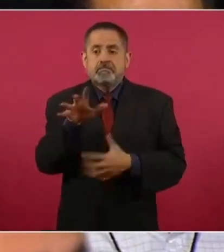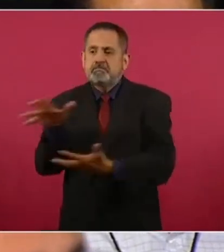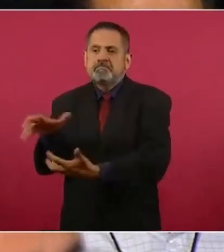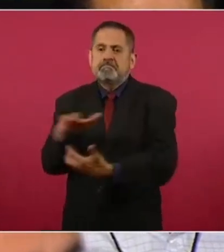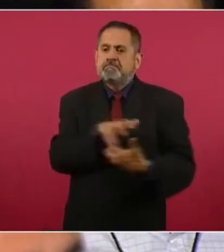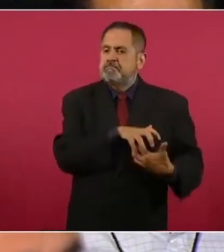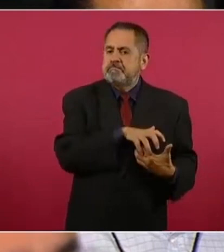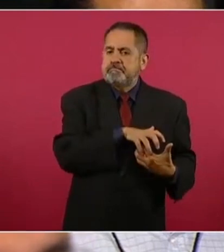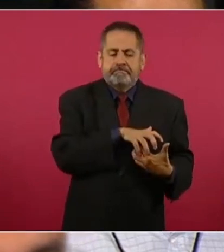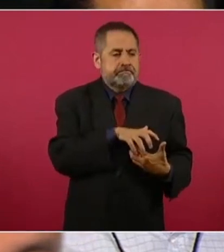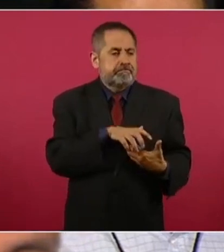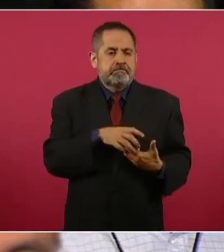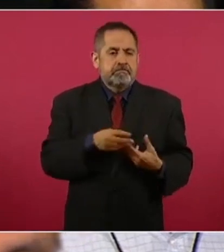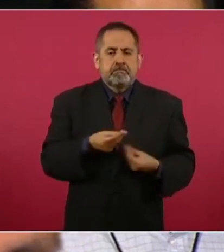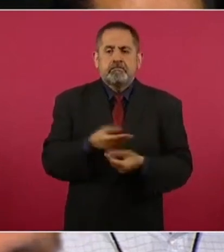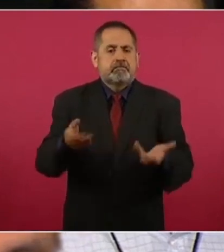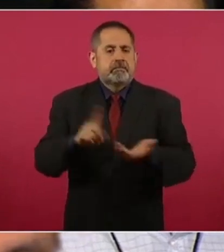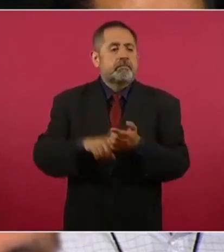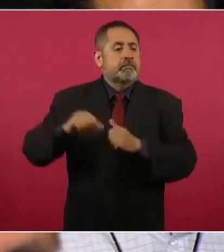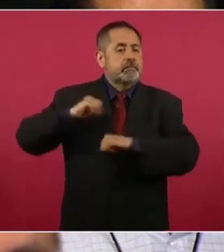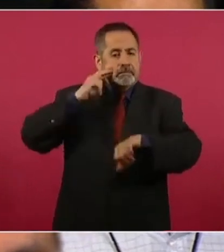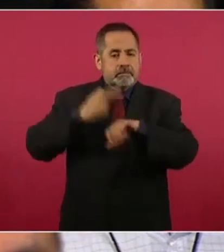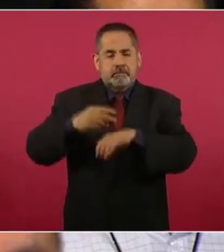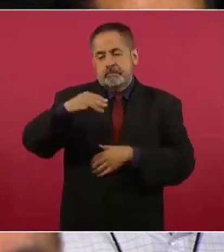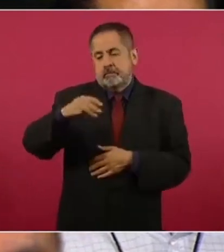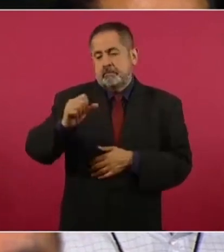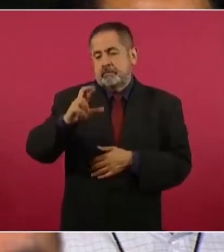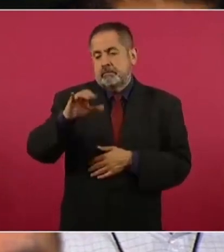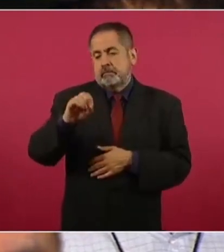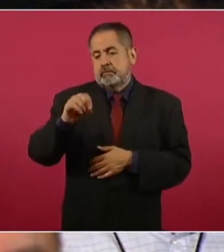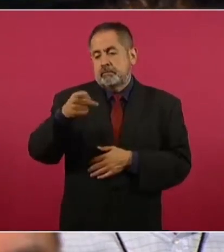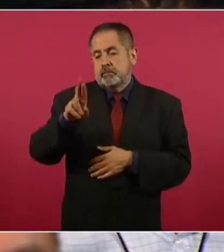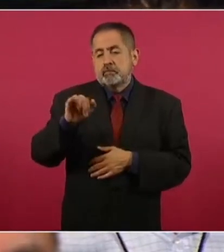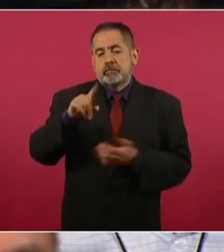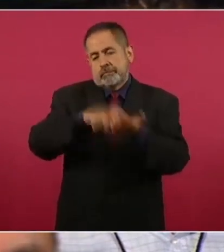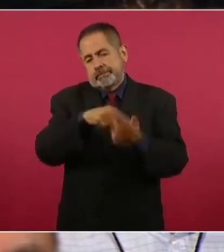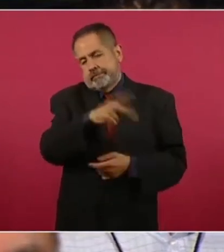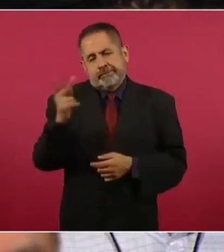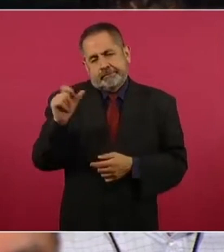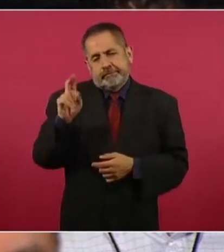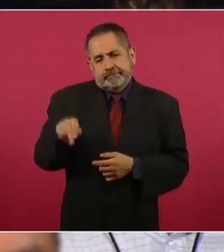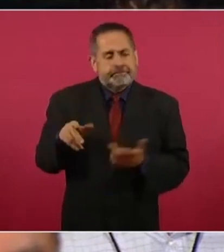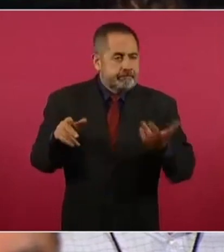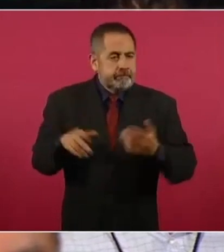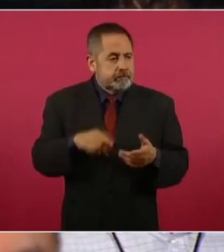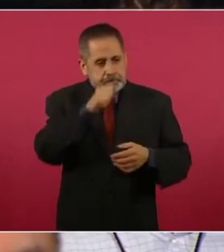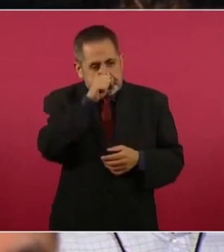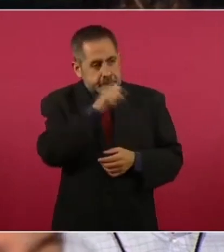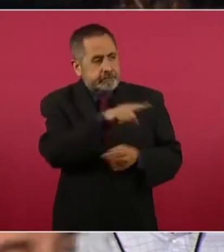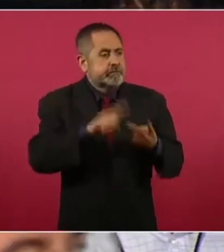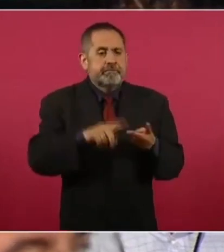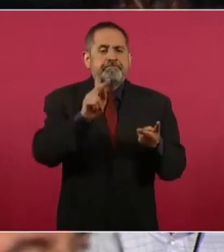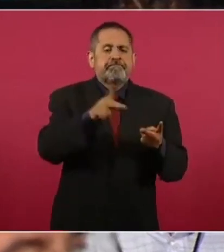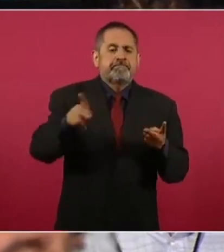entidad administrada por Mauricio Curi de Extracción Panista, y entre ellas se encuentran Kimberly